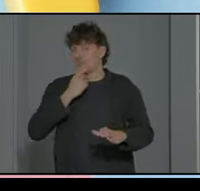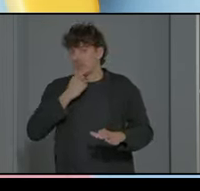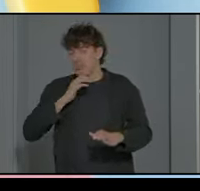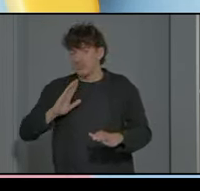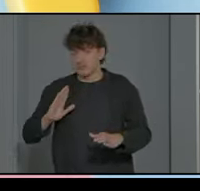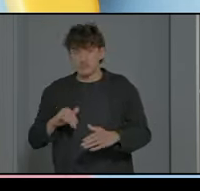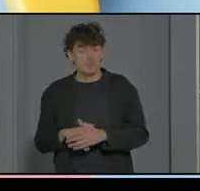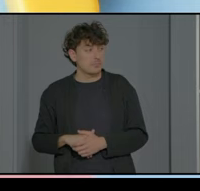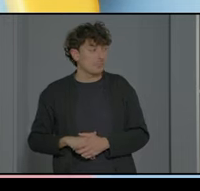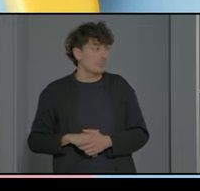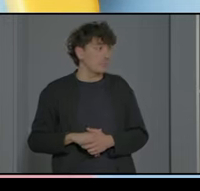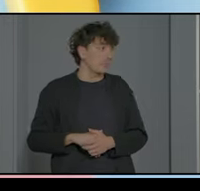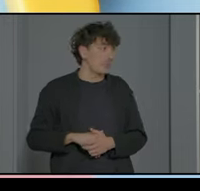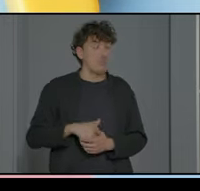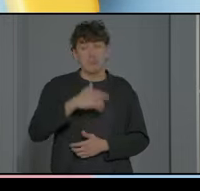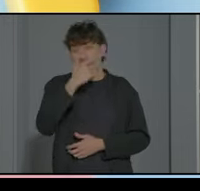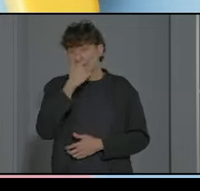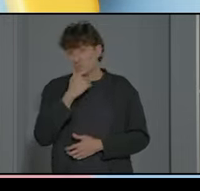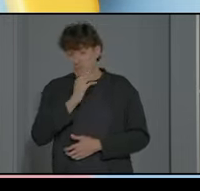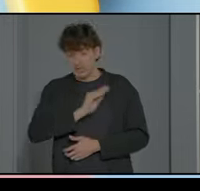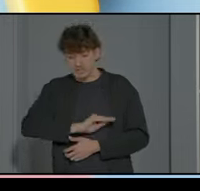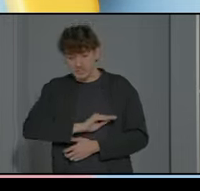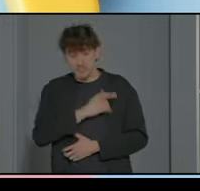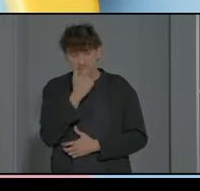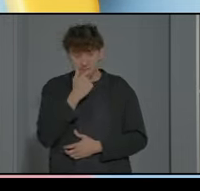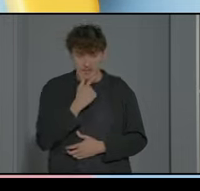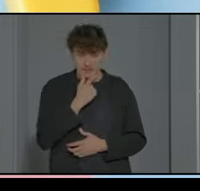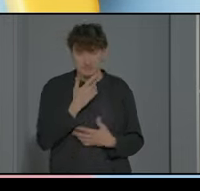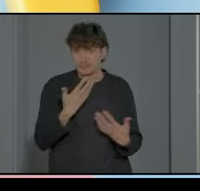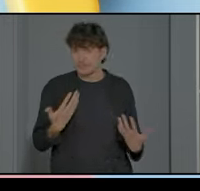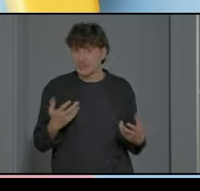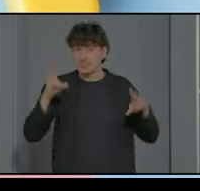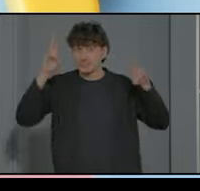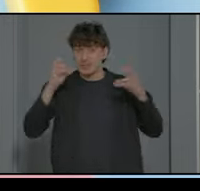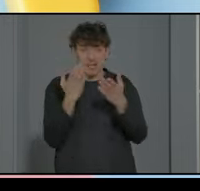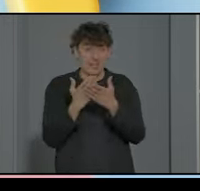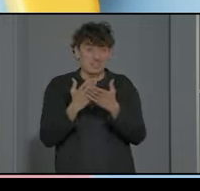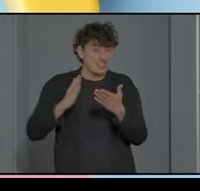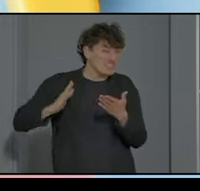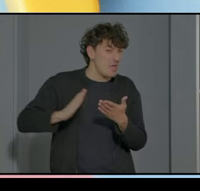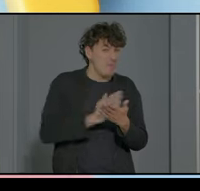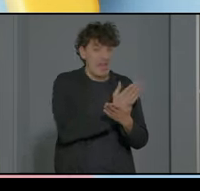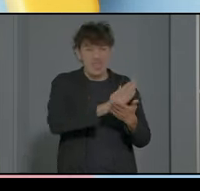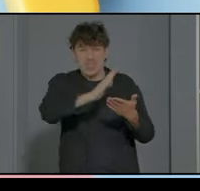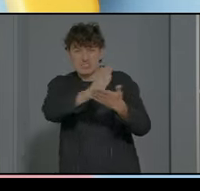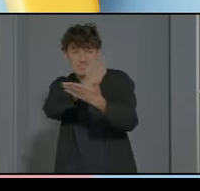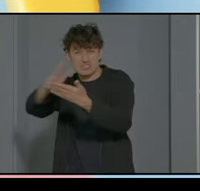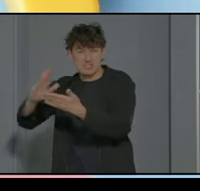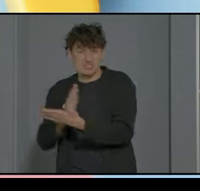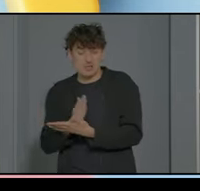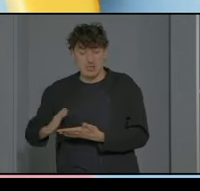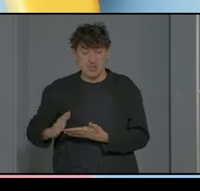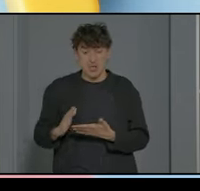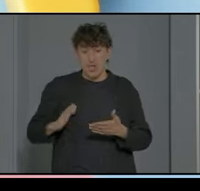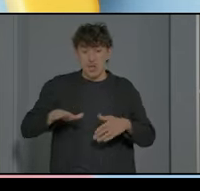un lado se nos ha facilitado mucho el tema de con las burbujas para ellos todos los espacios más acotados porque